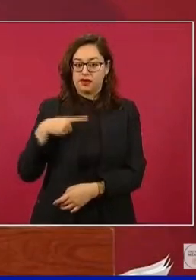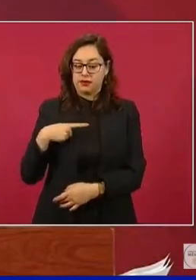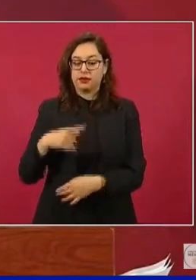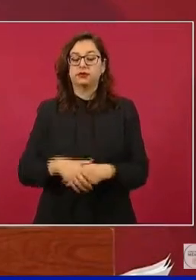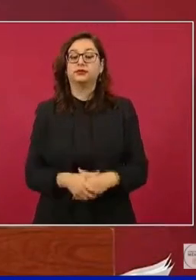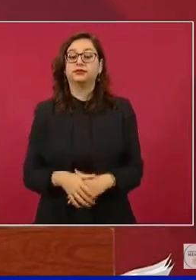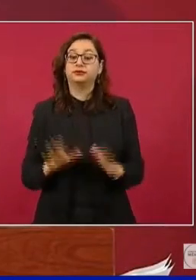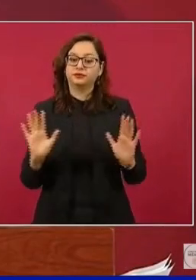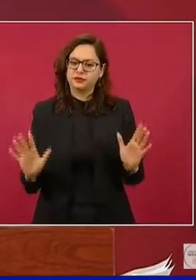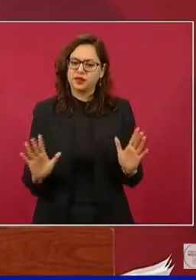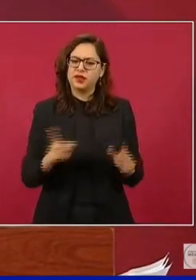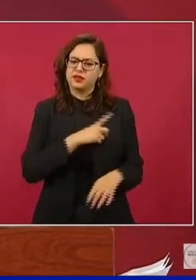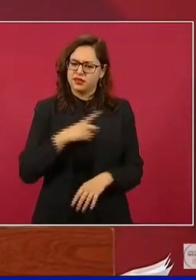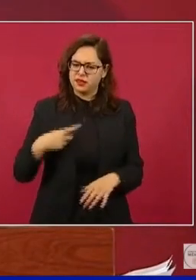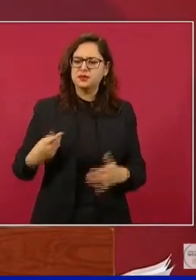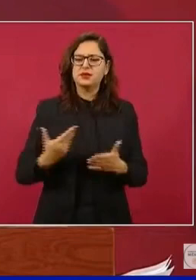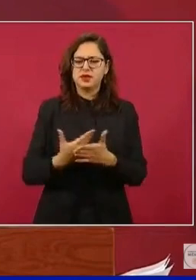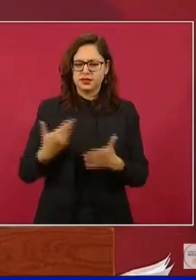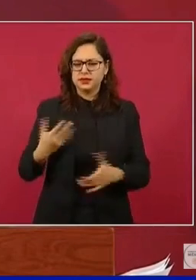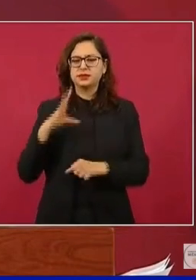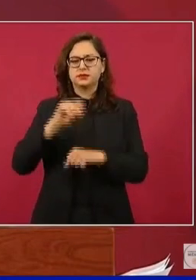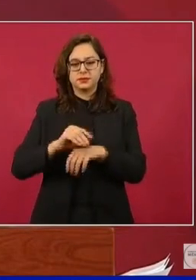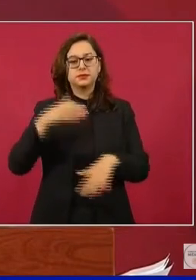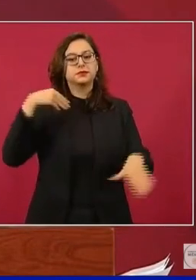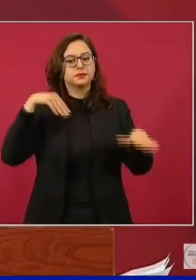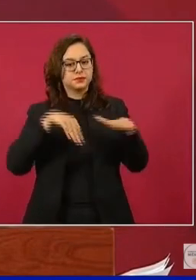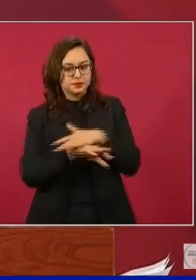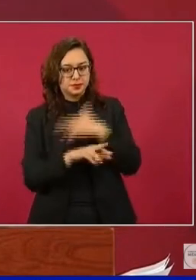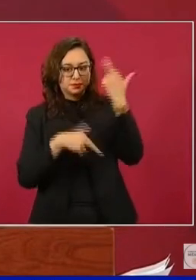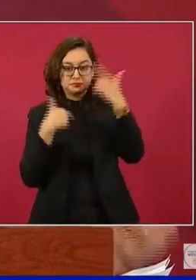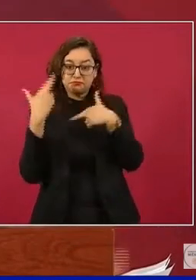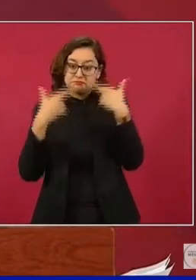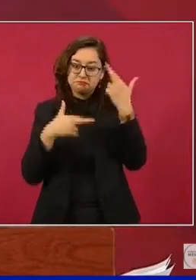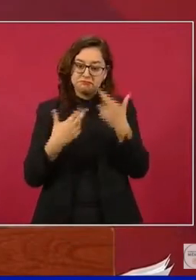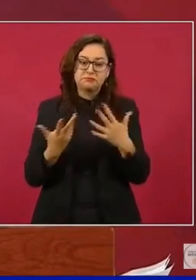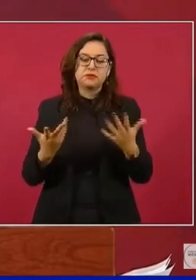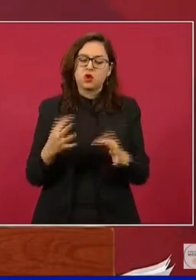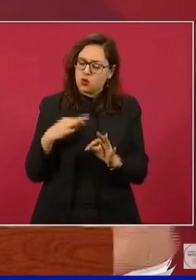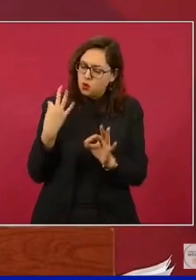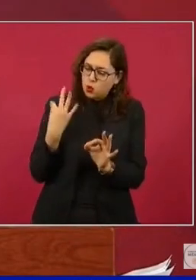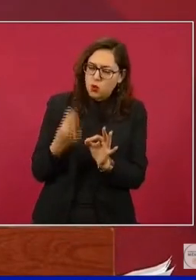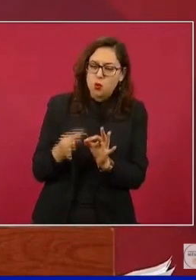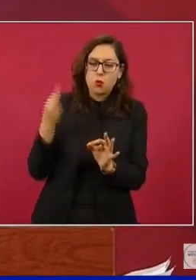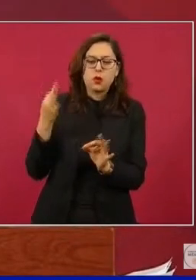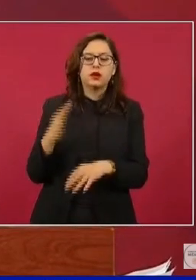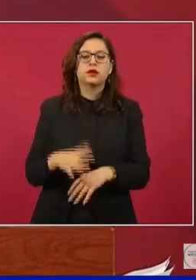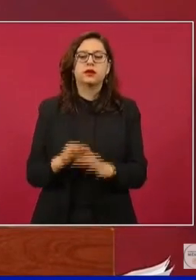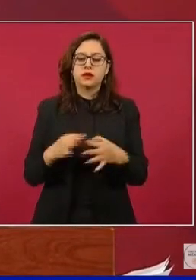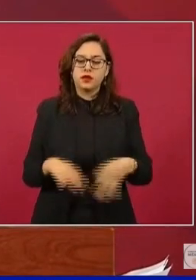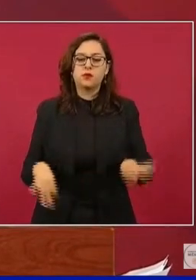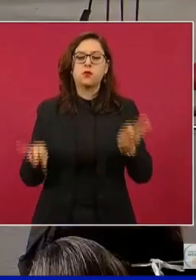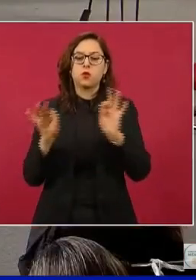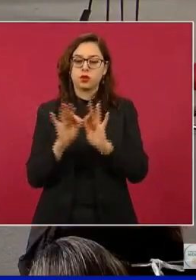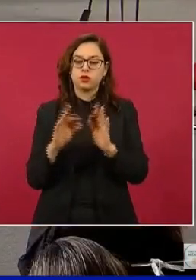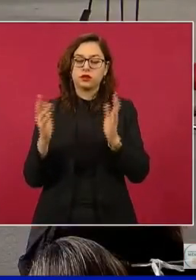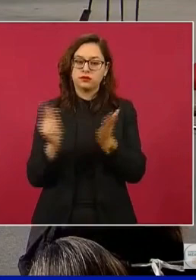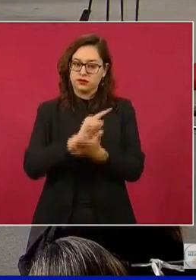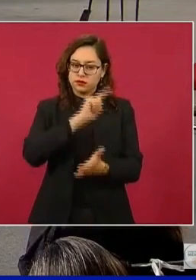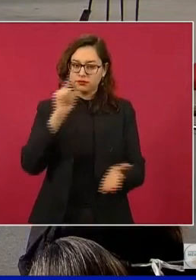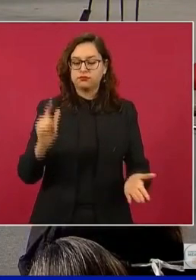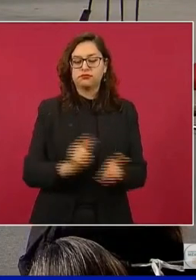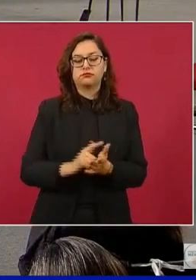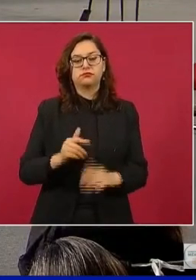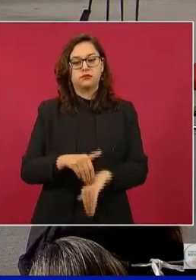eso es mejor dejarse verificar, no importa qué es lo que estés escondiendo, mejor cumple a los consumidores y cumple con la ley.